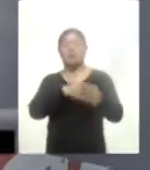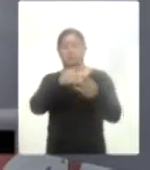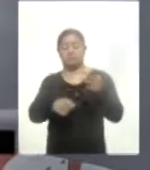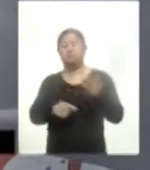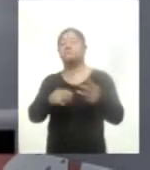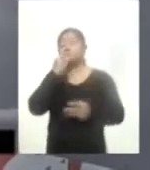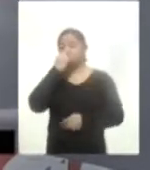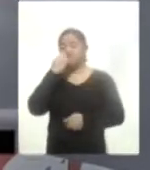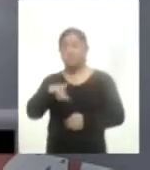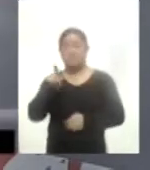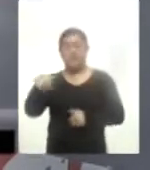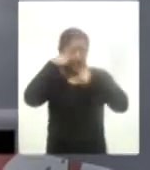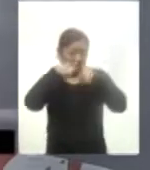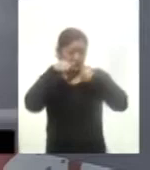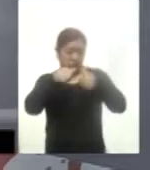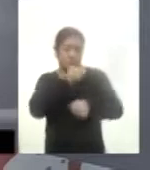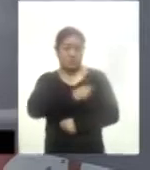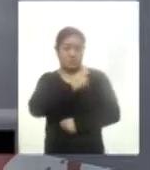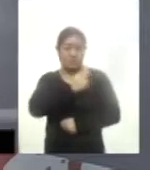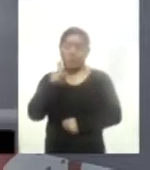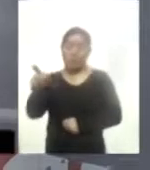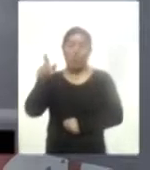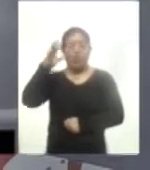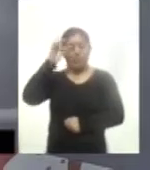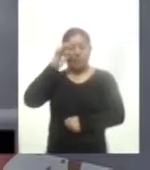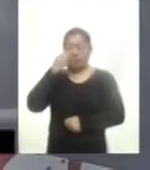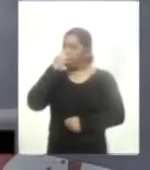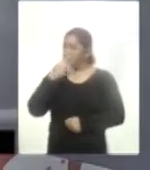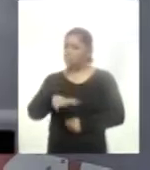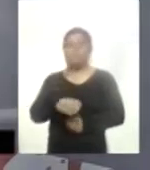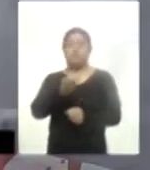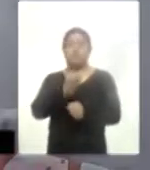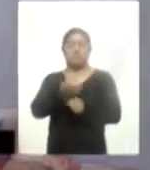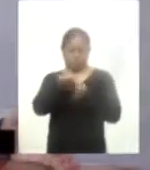materia de atención a la salud, esto durante la emergencia sanitaria por COVID-19.